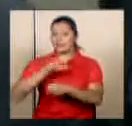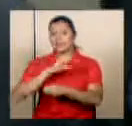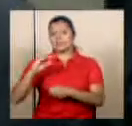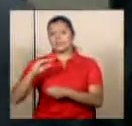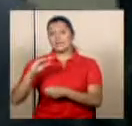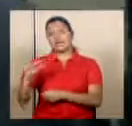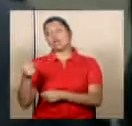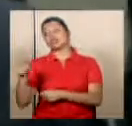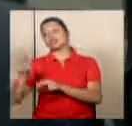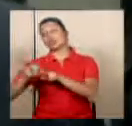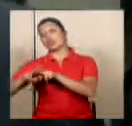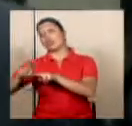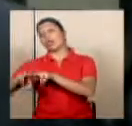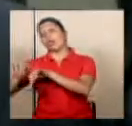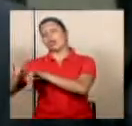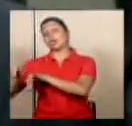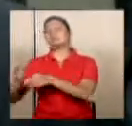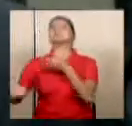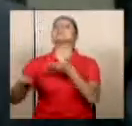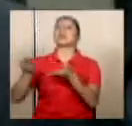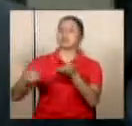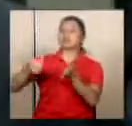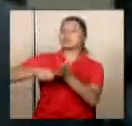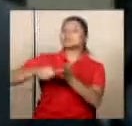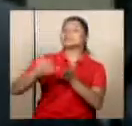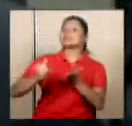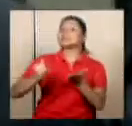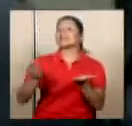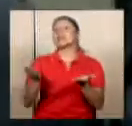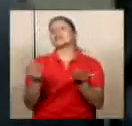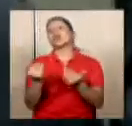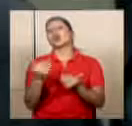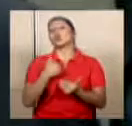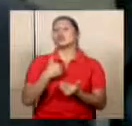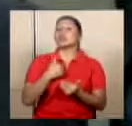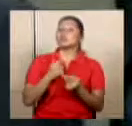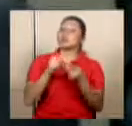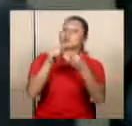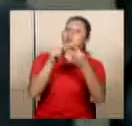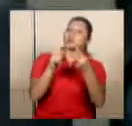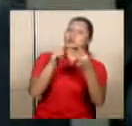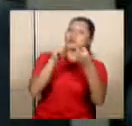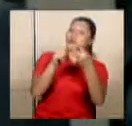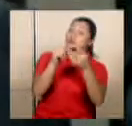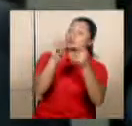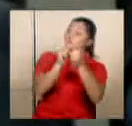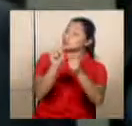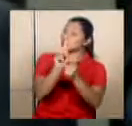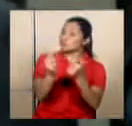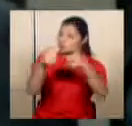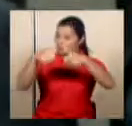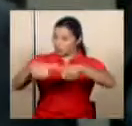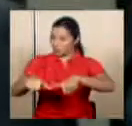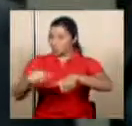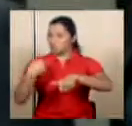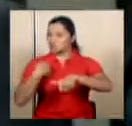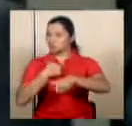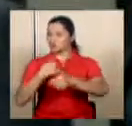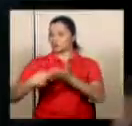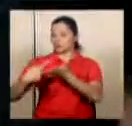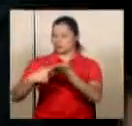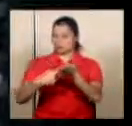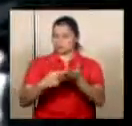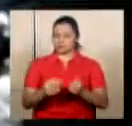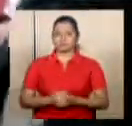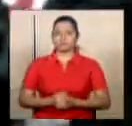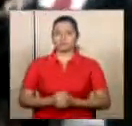probablemente hubiéramos votado si no tuviéramos una o dos observaciones en ese dictamen que habíamos discutido en la comisión.